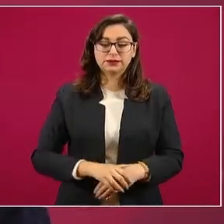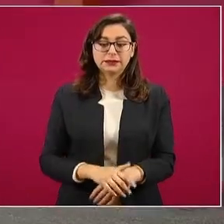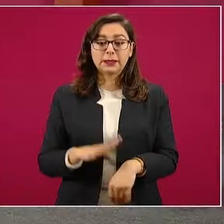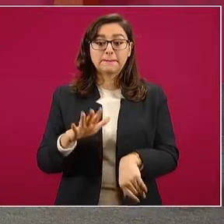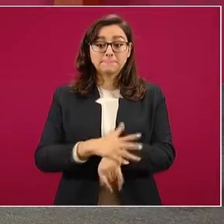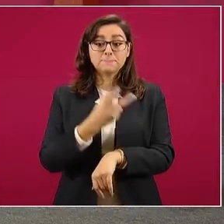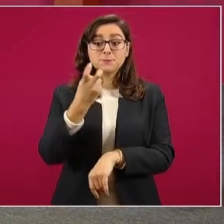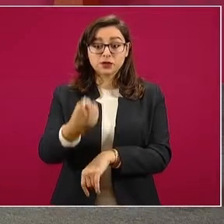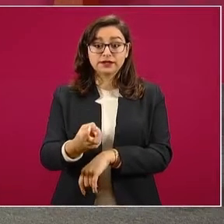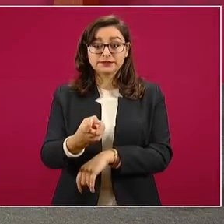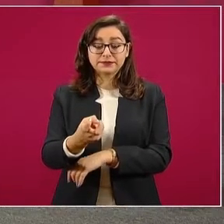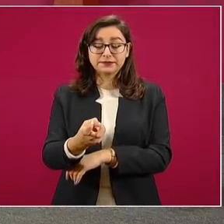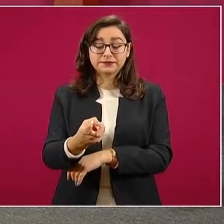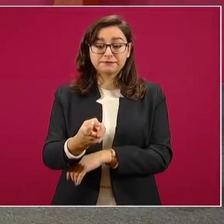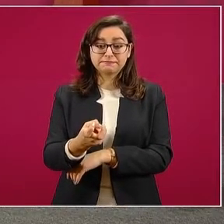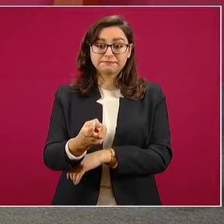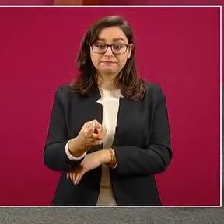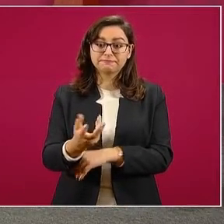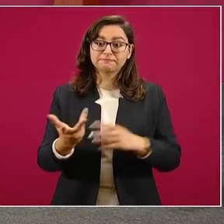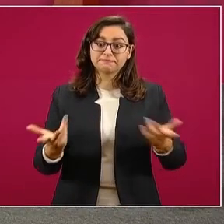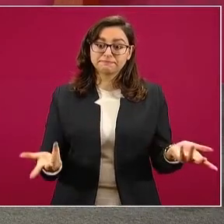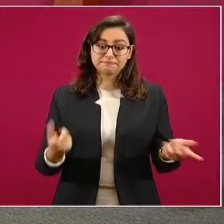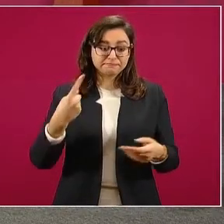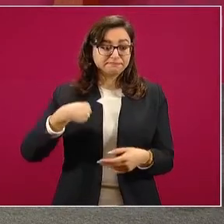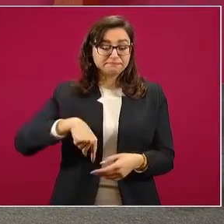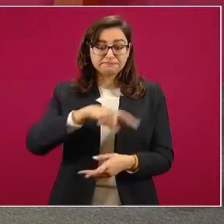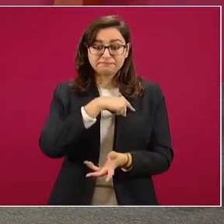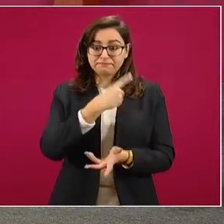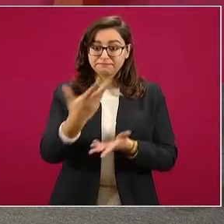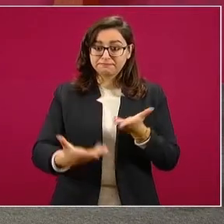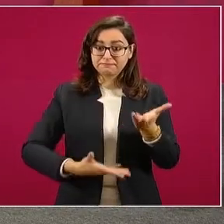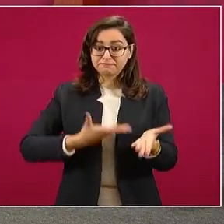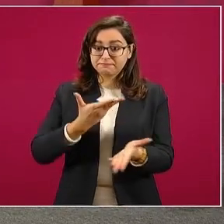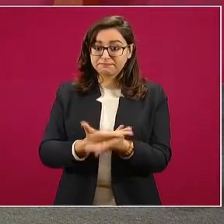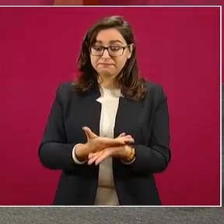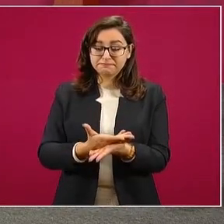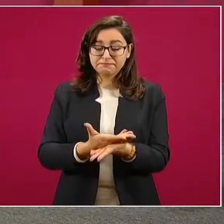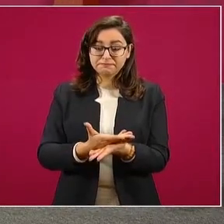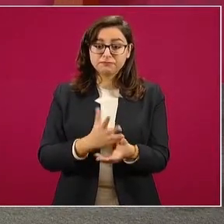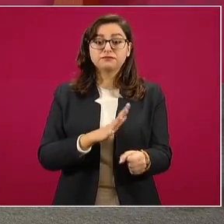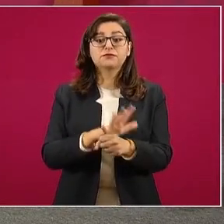¿qué es lo que está haciendo el gobierno